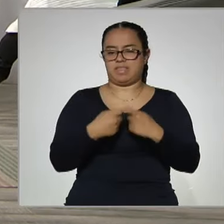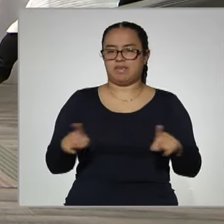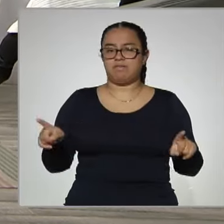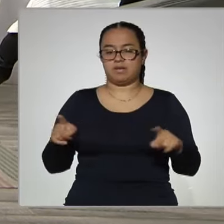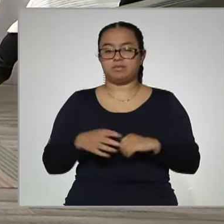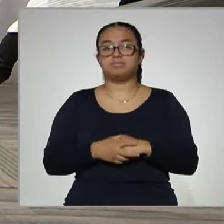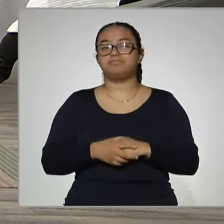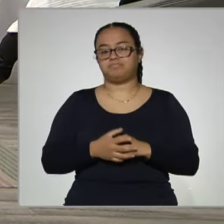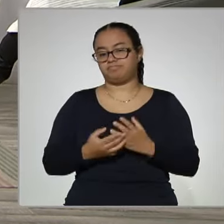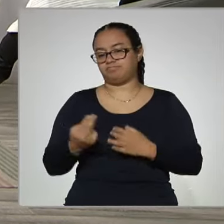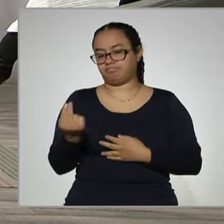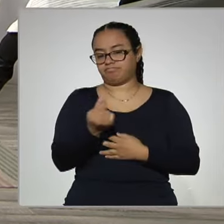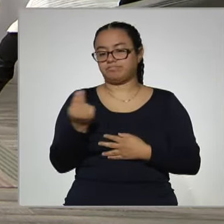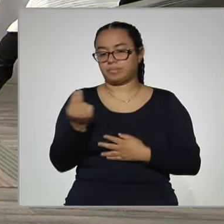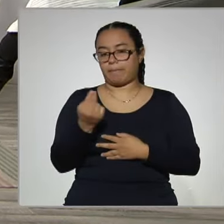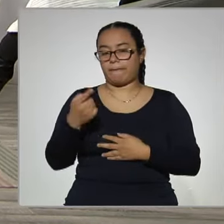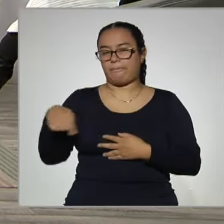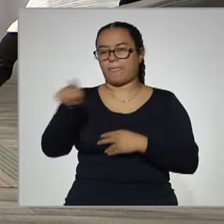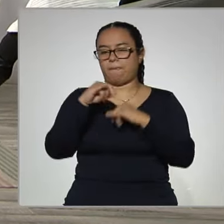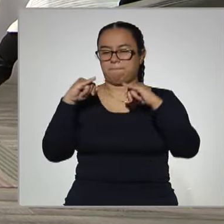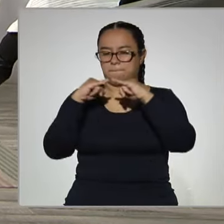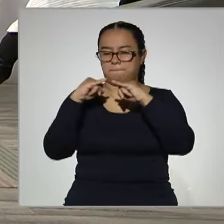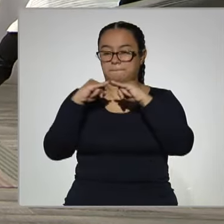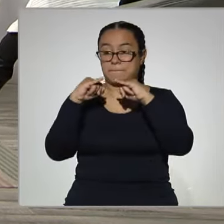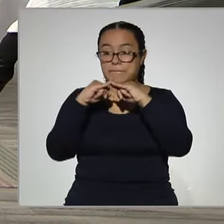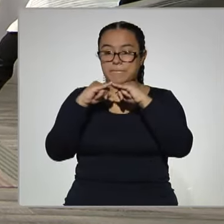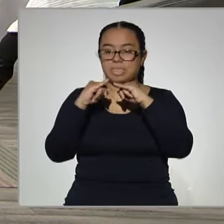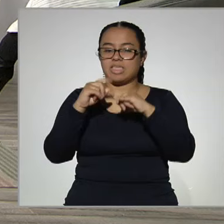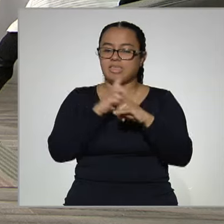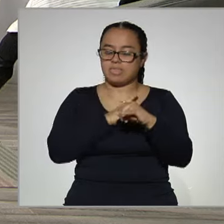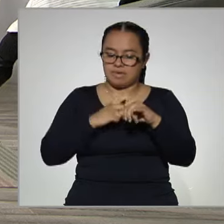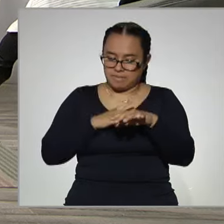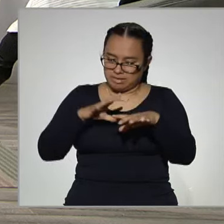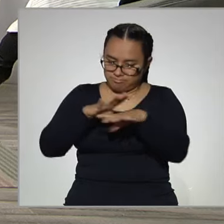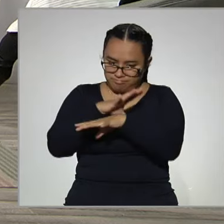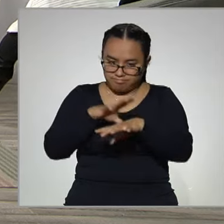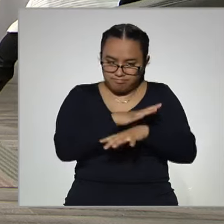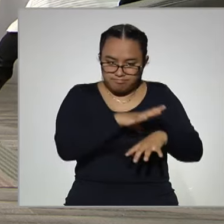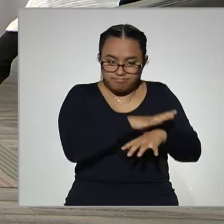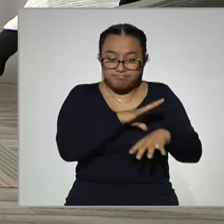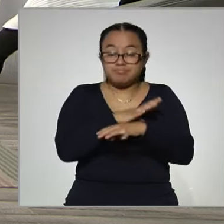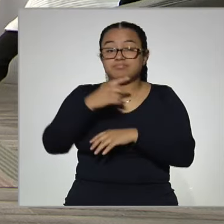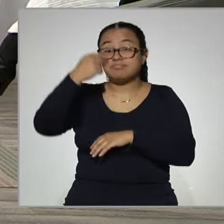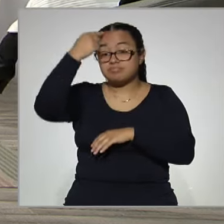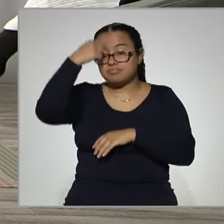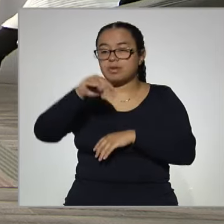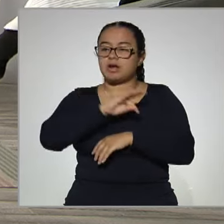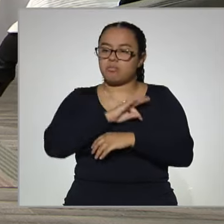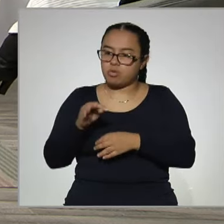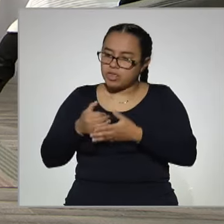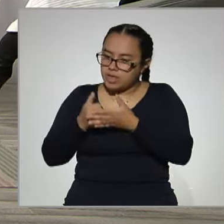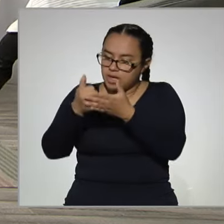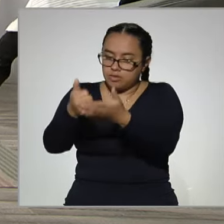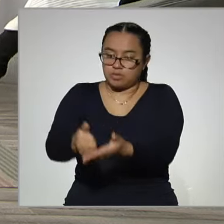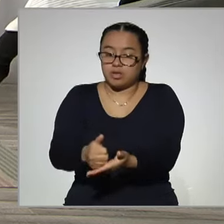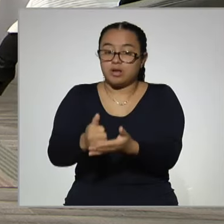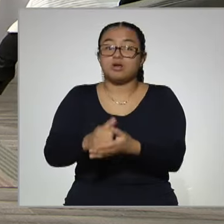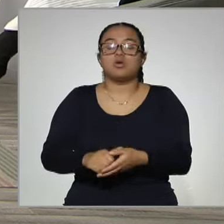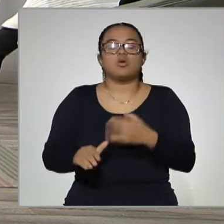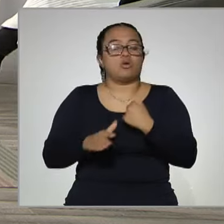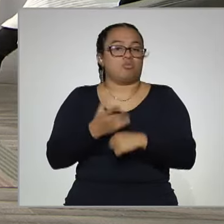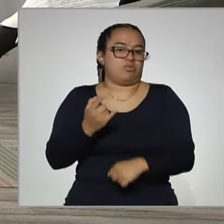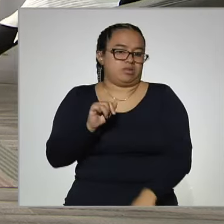también ha requerido para las instituciones hacer los ajustes necesarios para que podamos acompañarles, porque sí hay